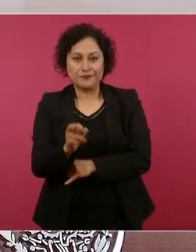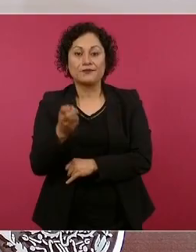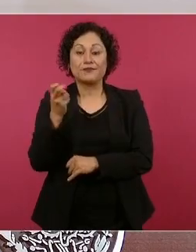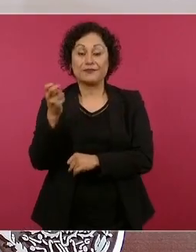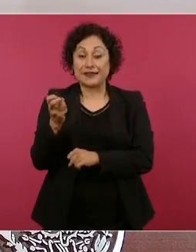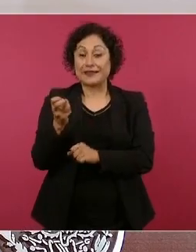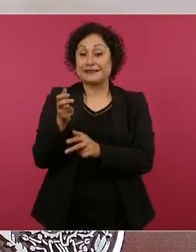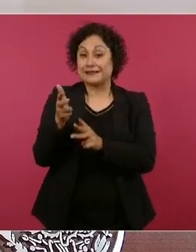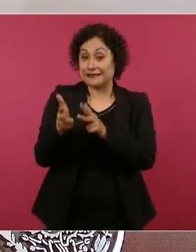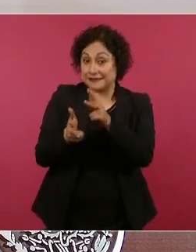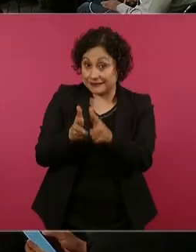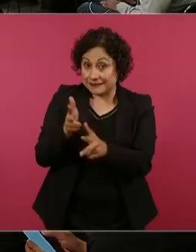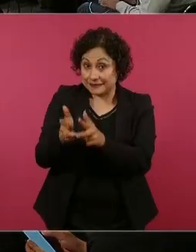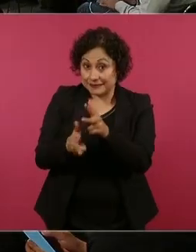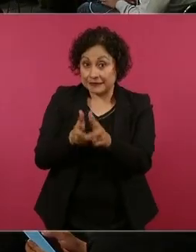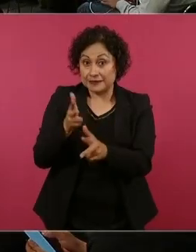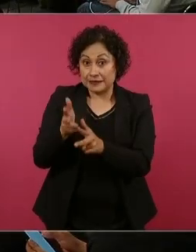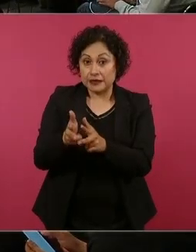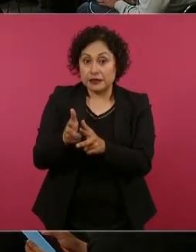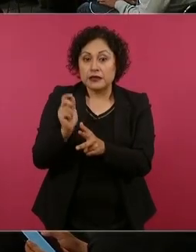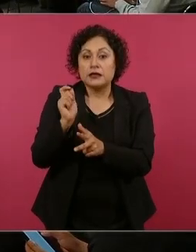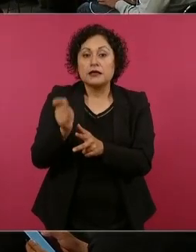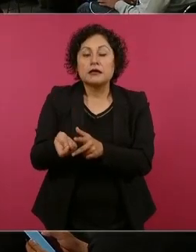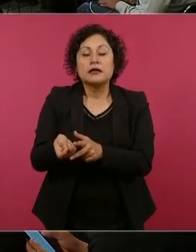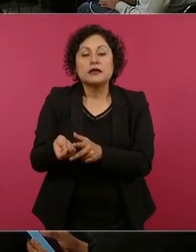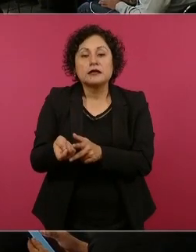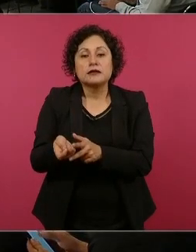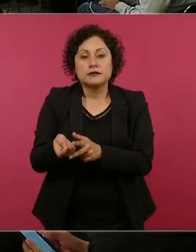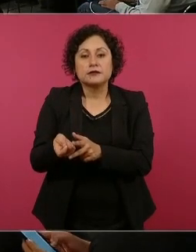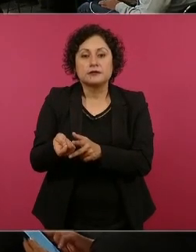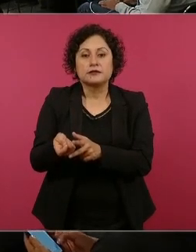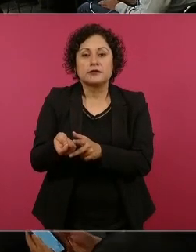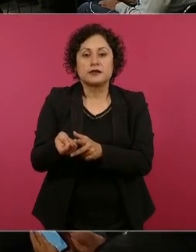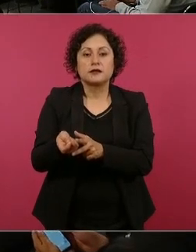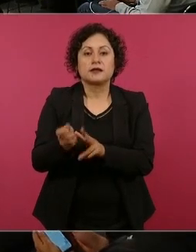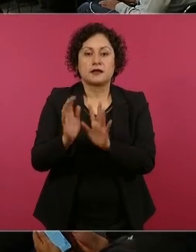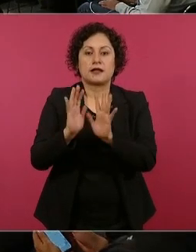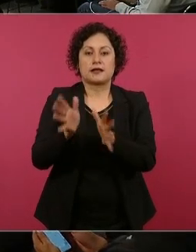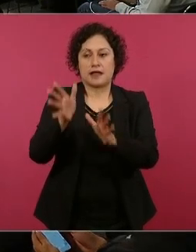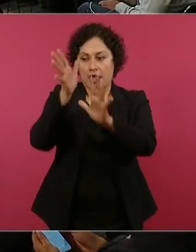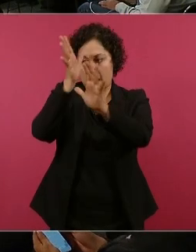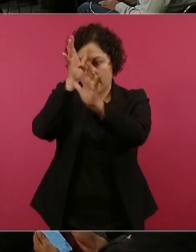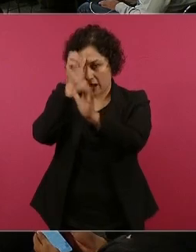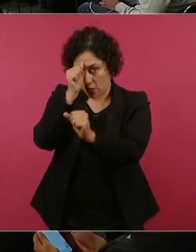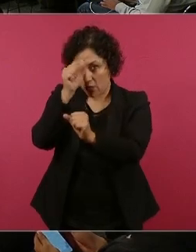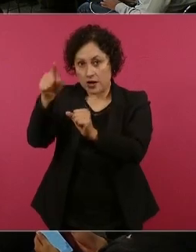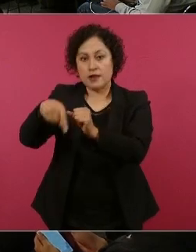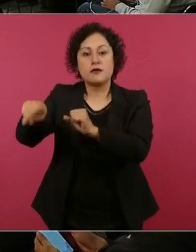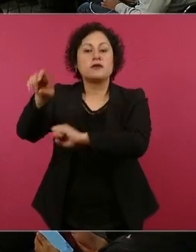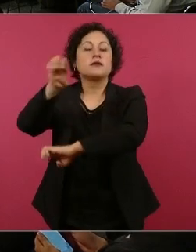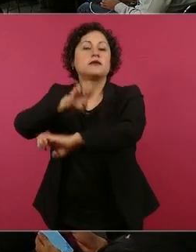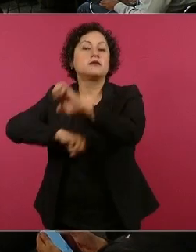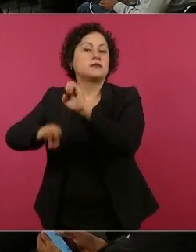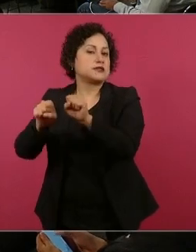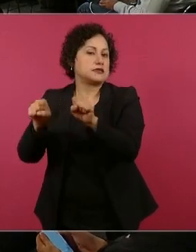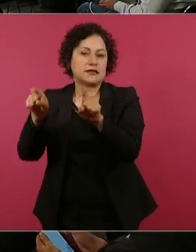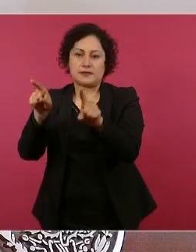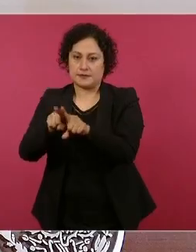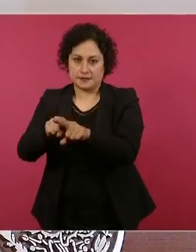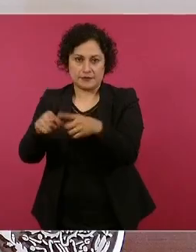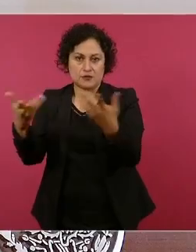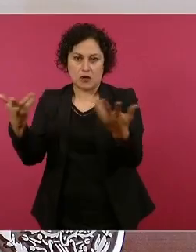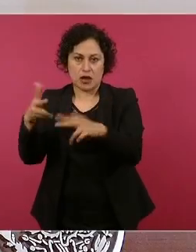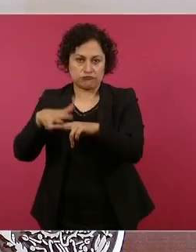pusimos de acuerdo con las empresas ferroviarias que